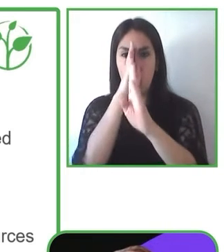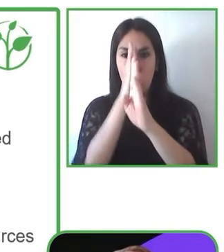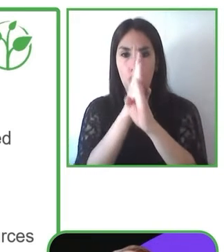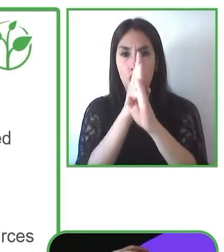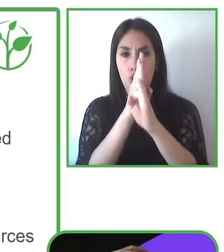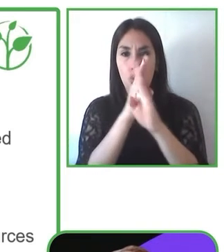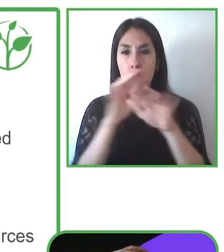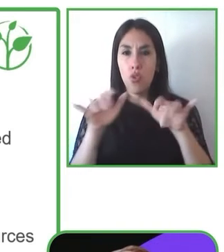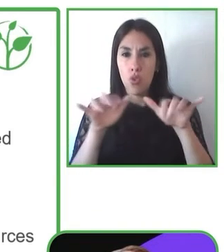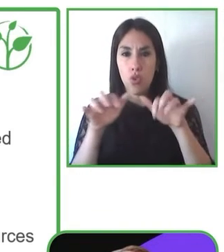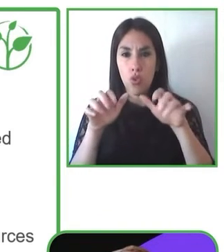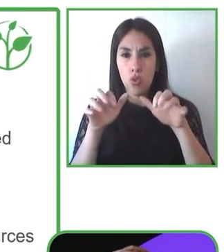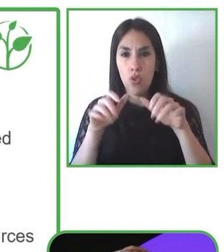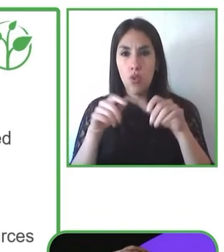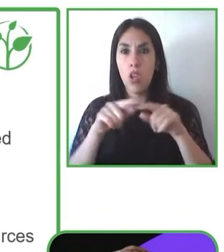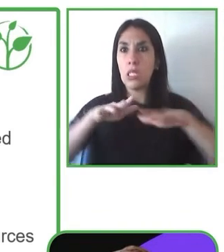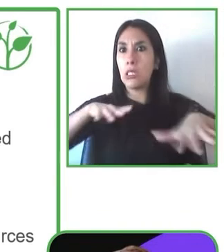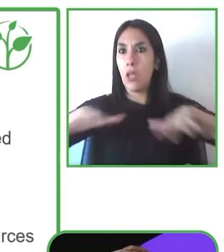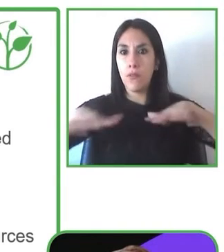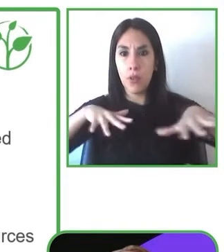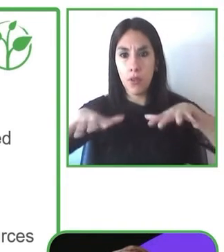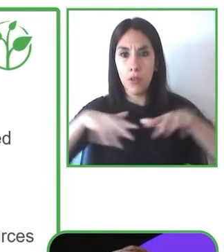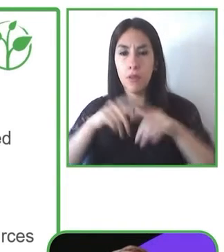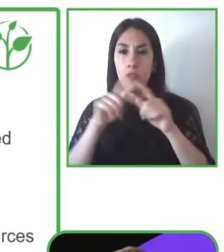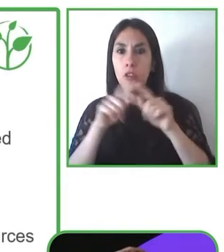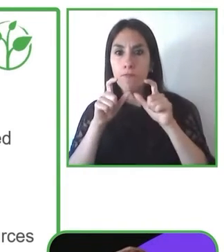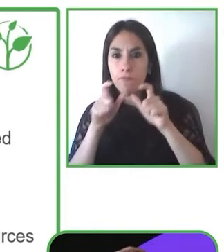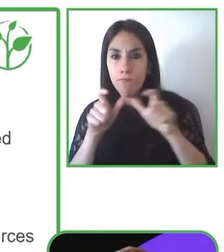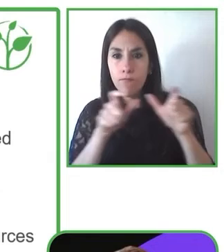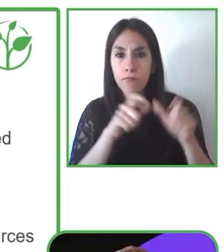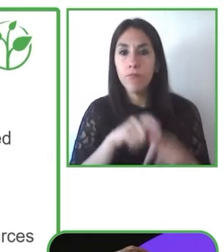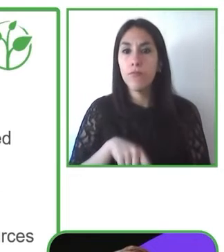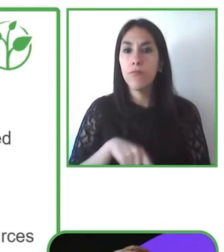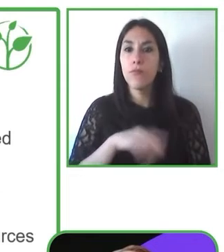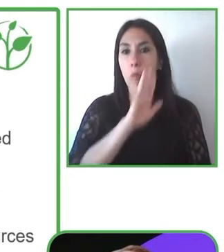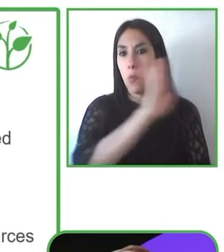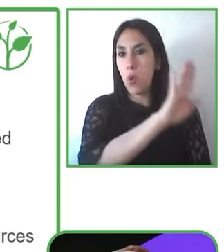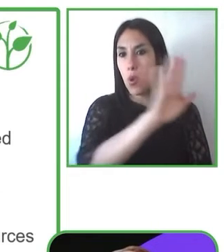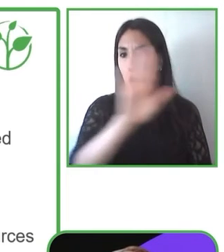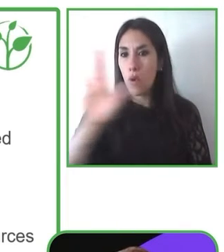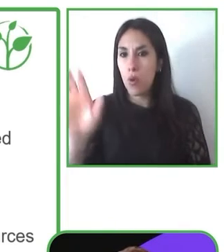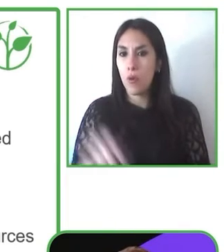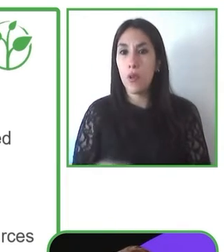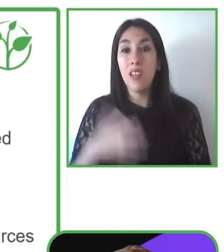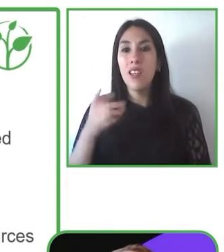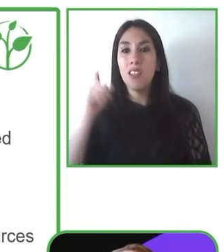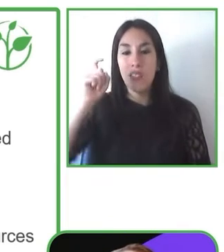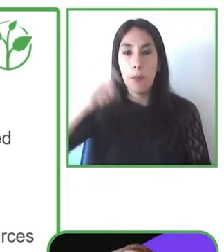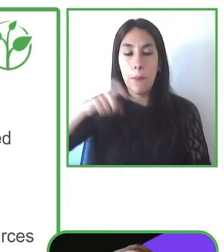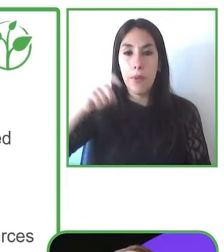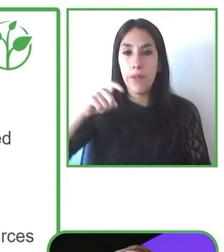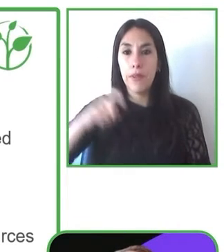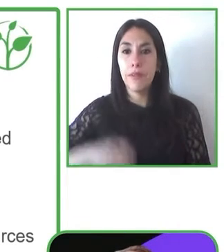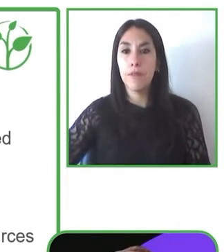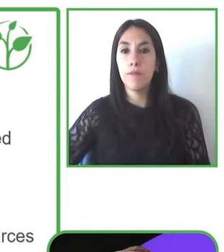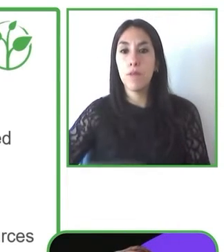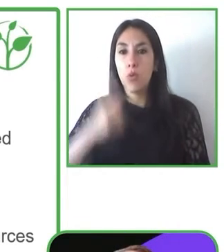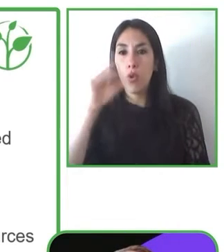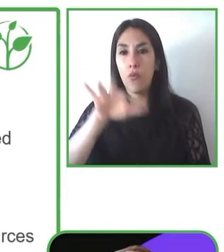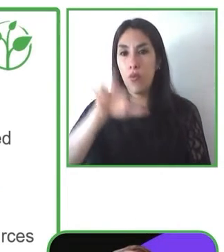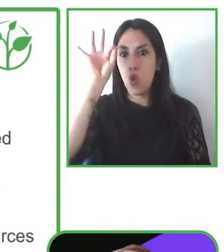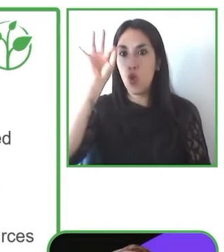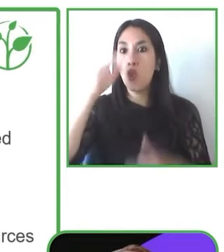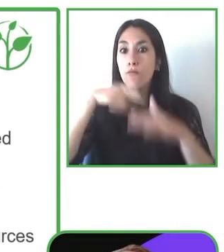y que son propiedad y que necesitan considerar la accesibilidad. También la parte indirecta